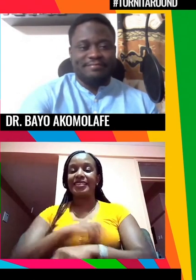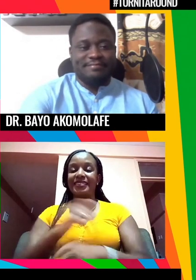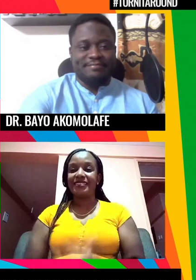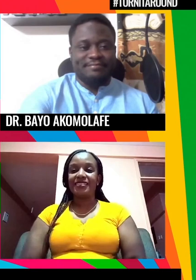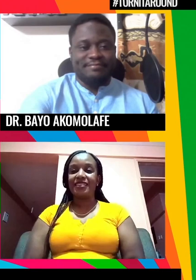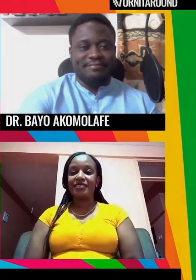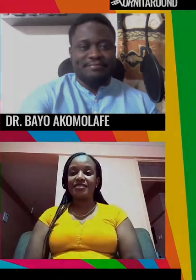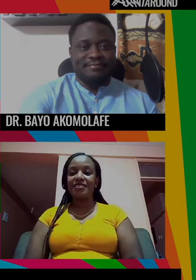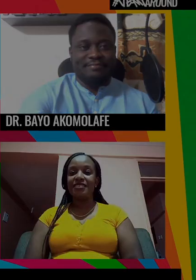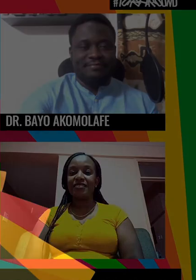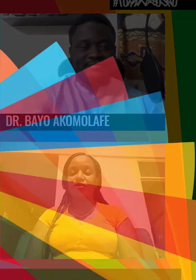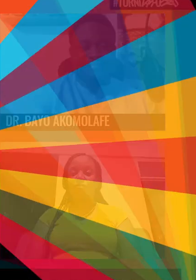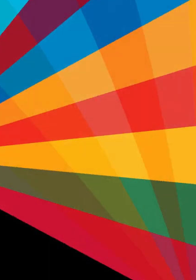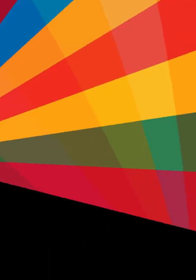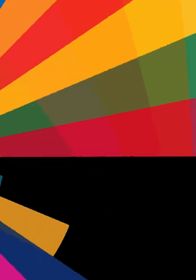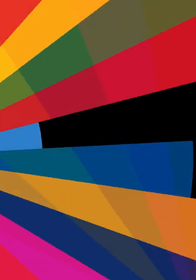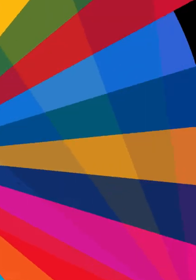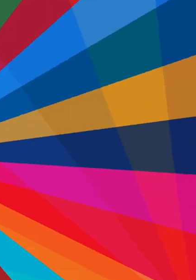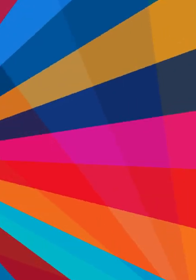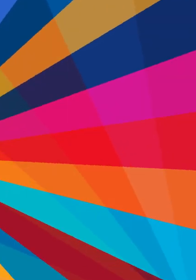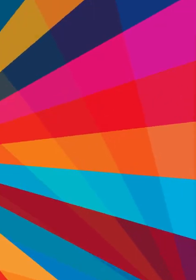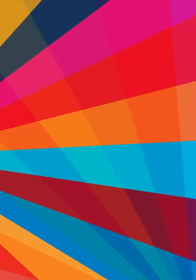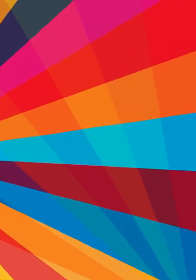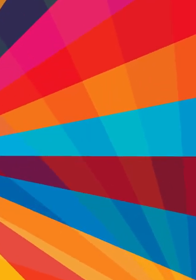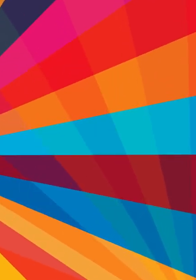gracias gracias hasta luego gracias